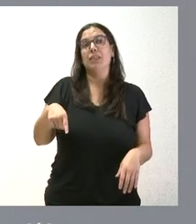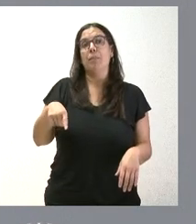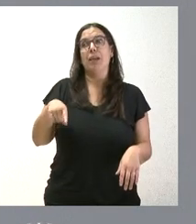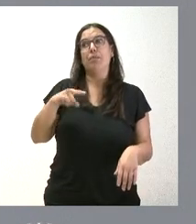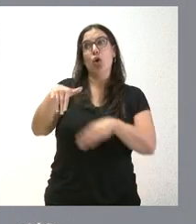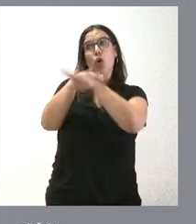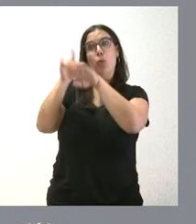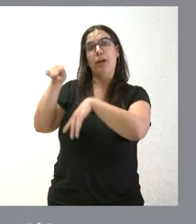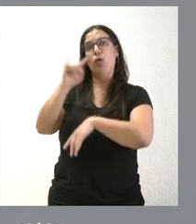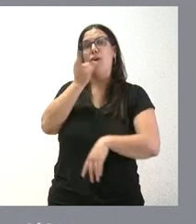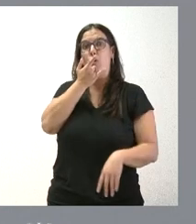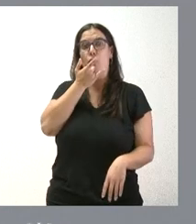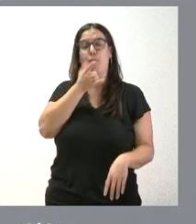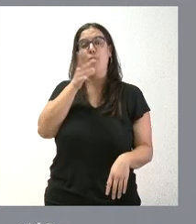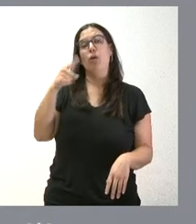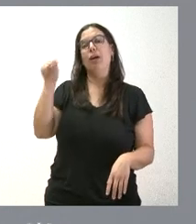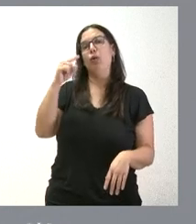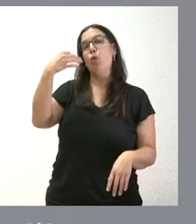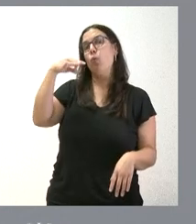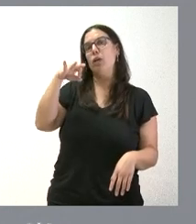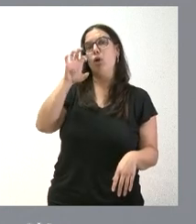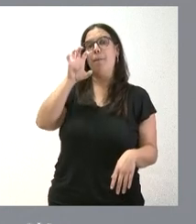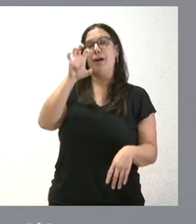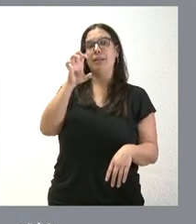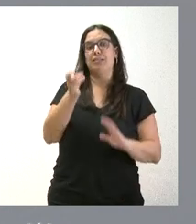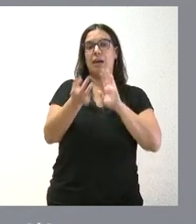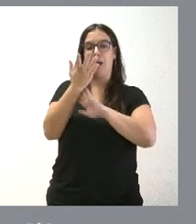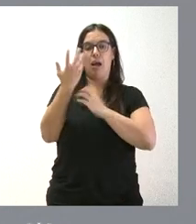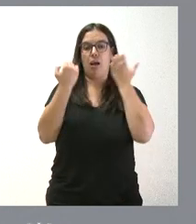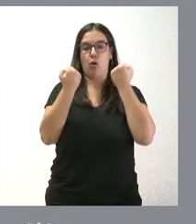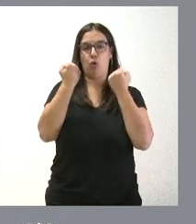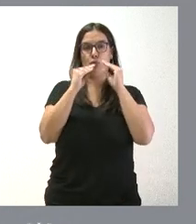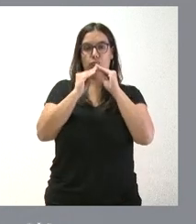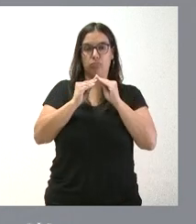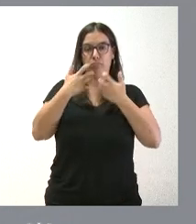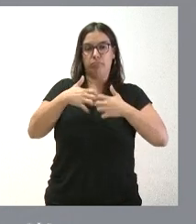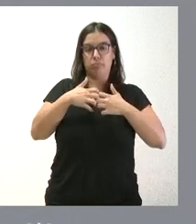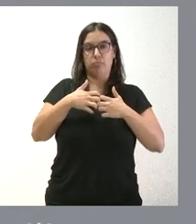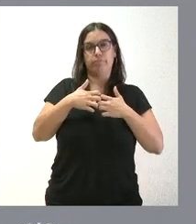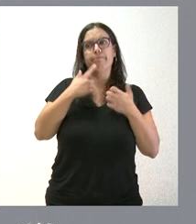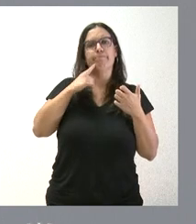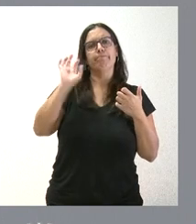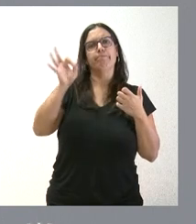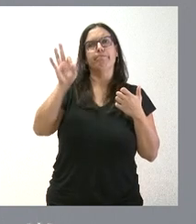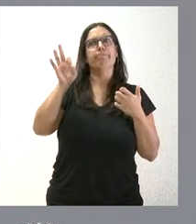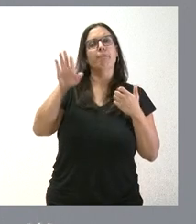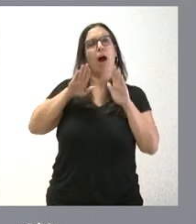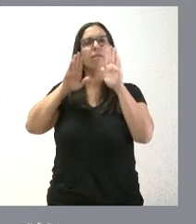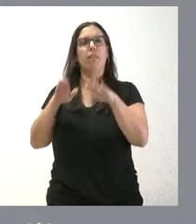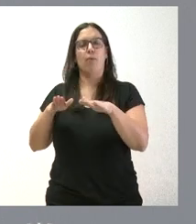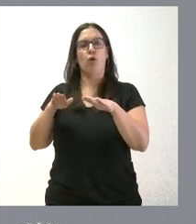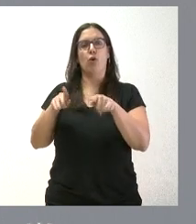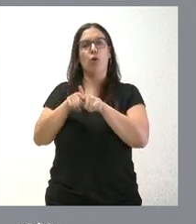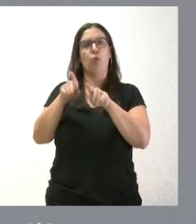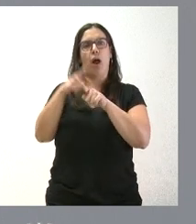Gobierno el posicionarse como único país productor de automóviles que estaba a favor de una aplicación drástica